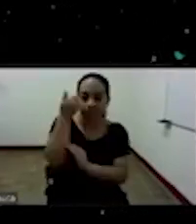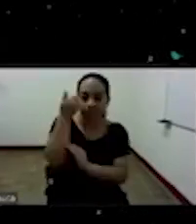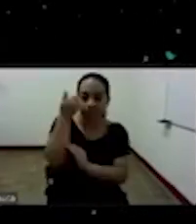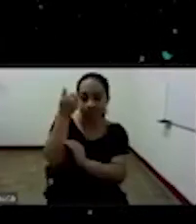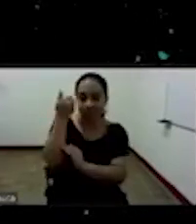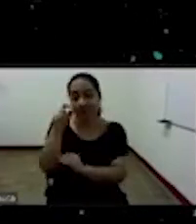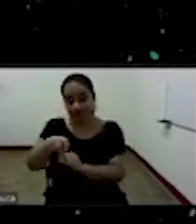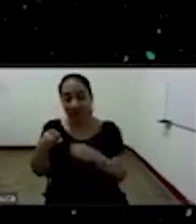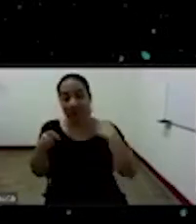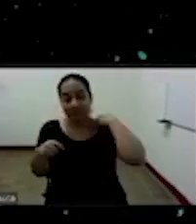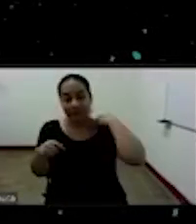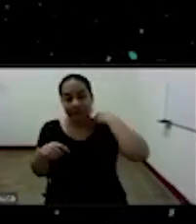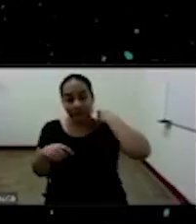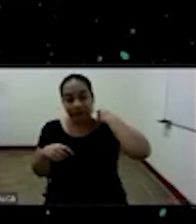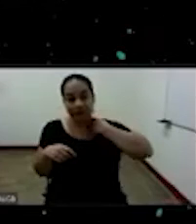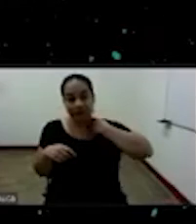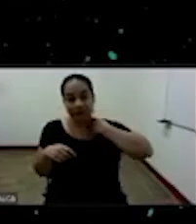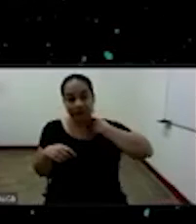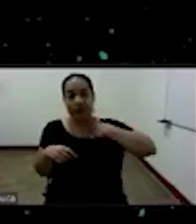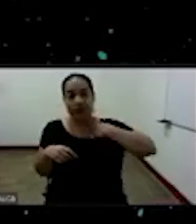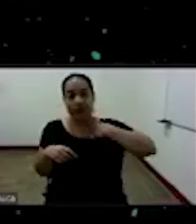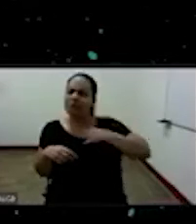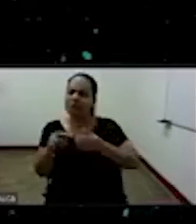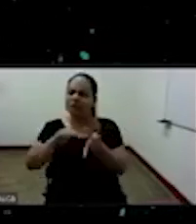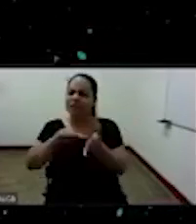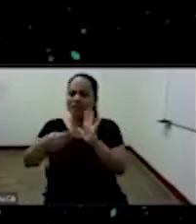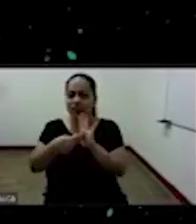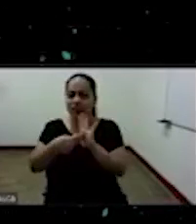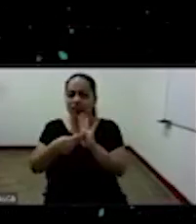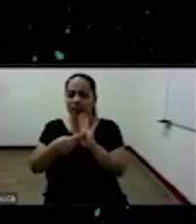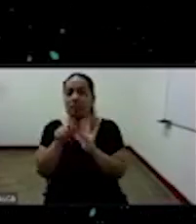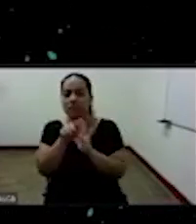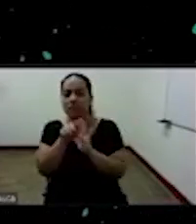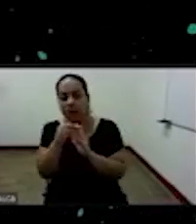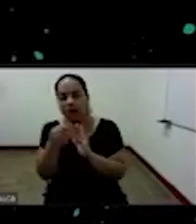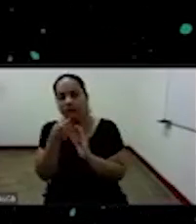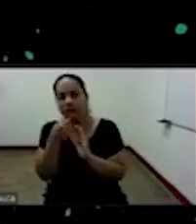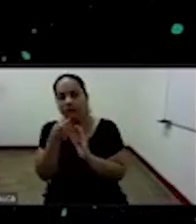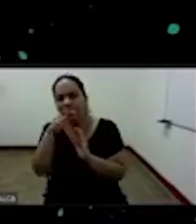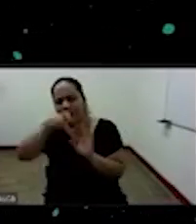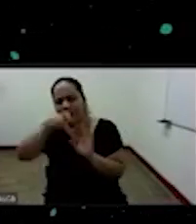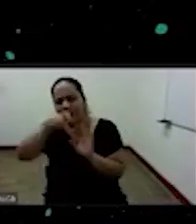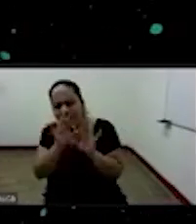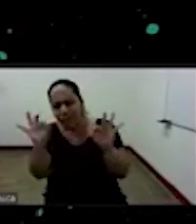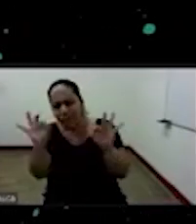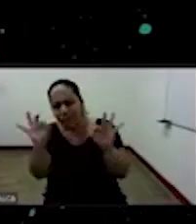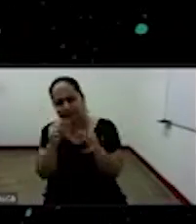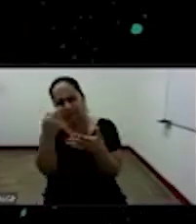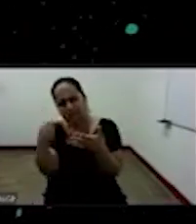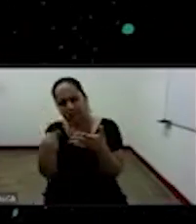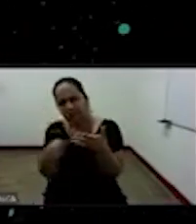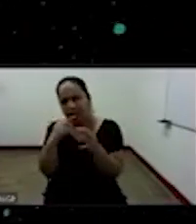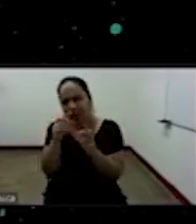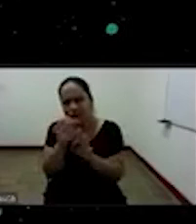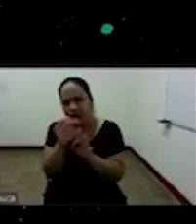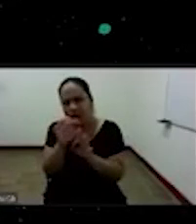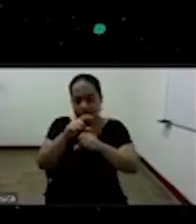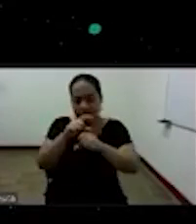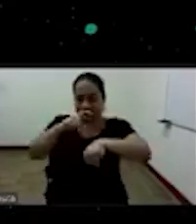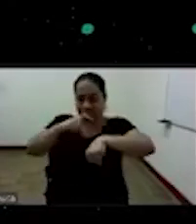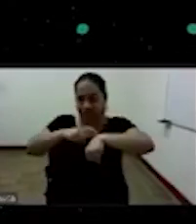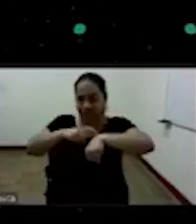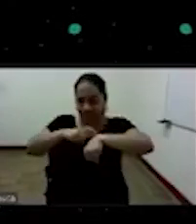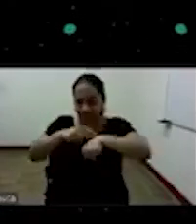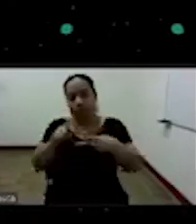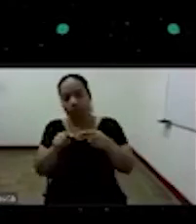y es lo que hace que aquí se debe tener en cuenta un tiempo un periodo